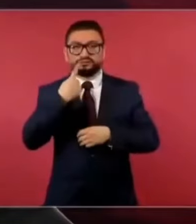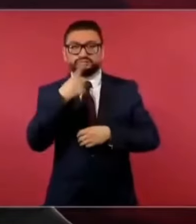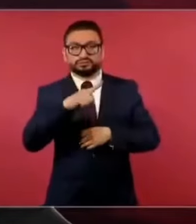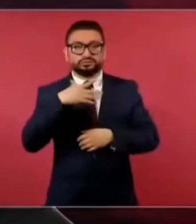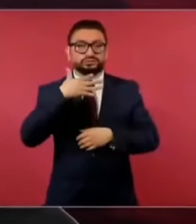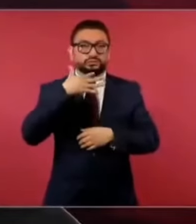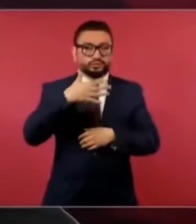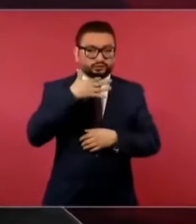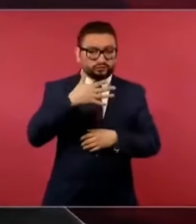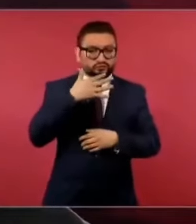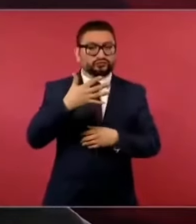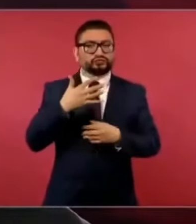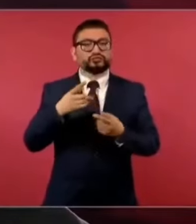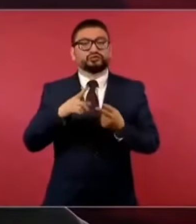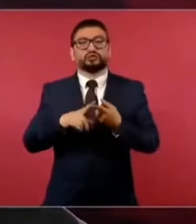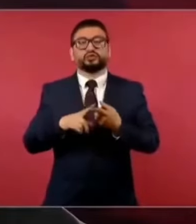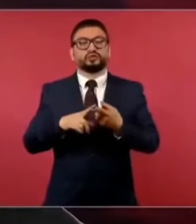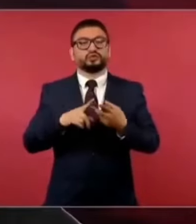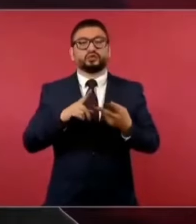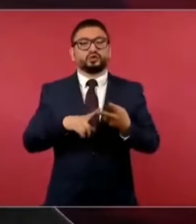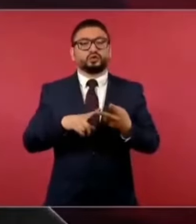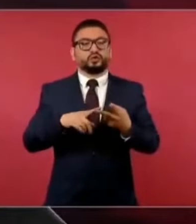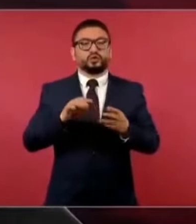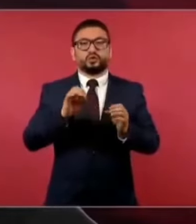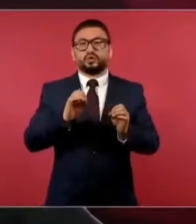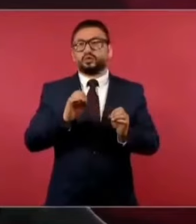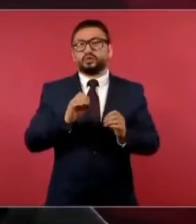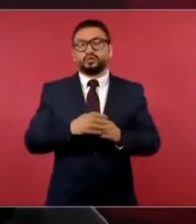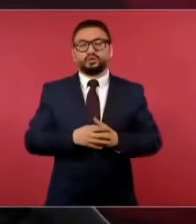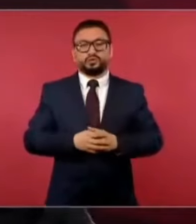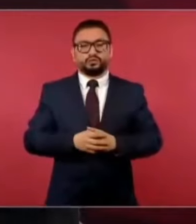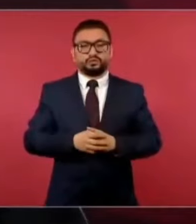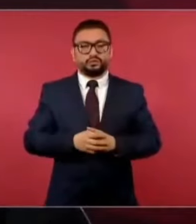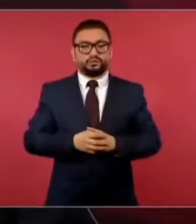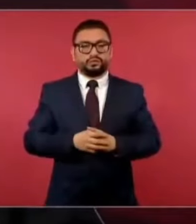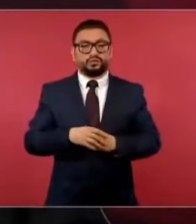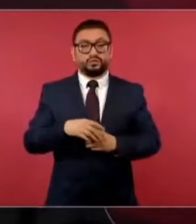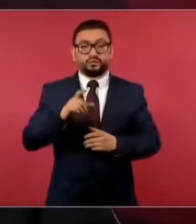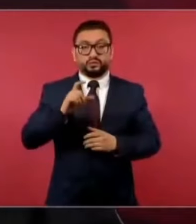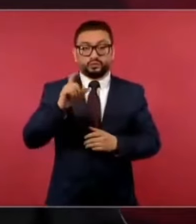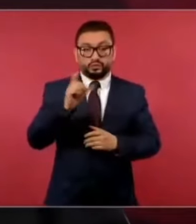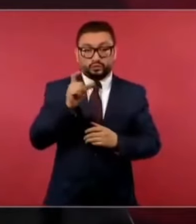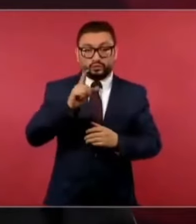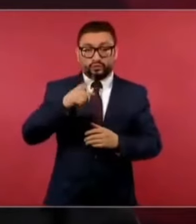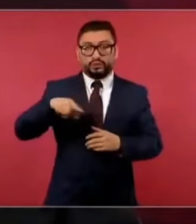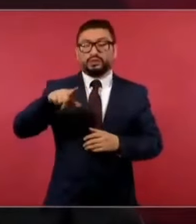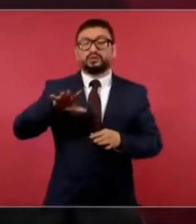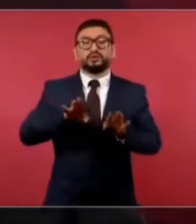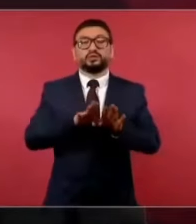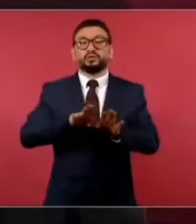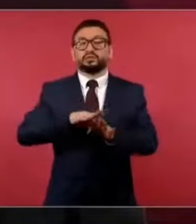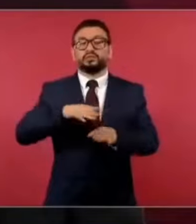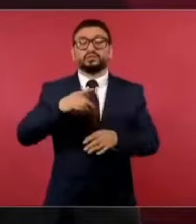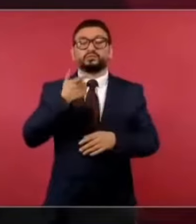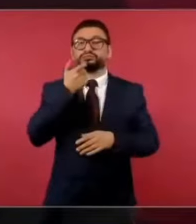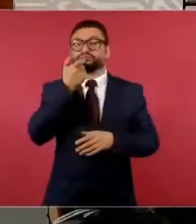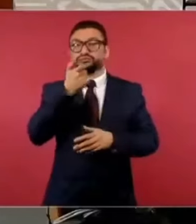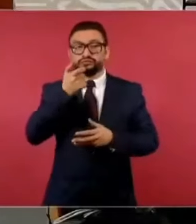o de operaciones con recursos de procedencia ilícita, obviamente.